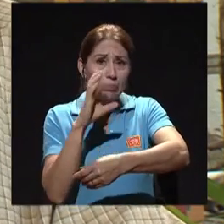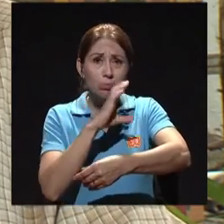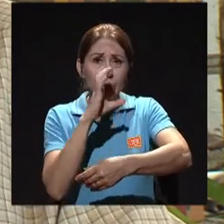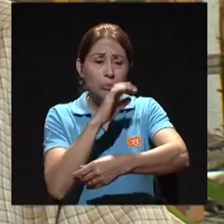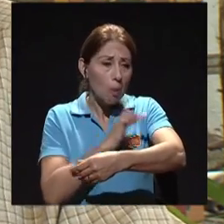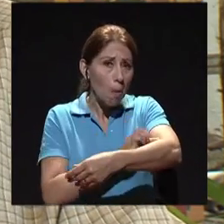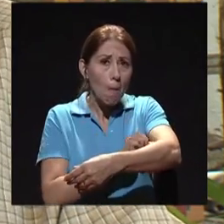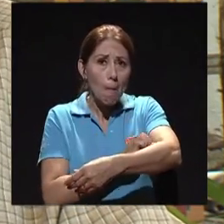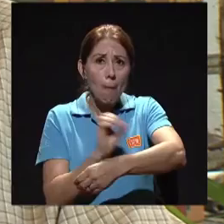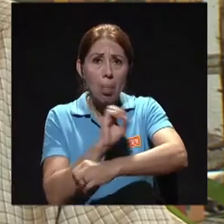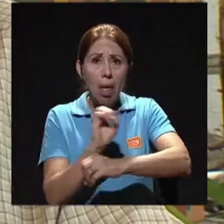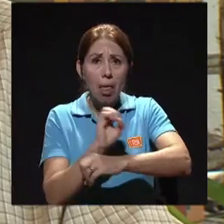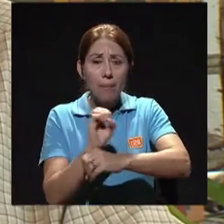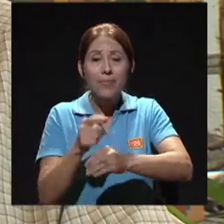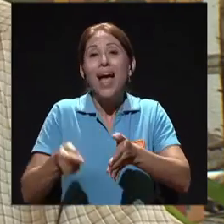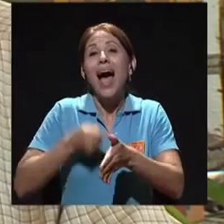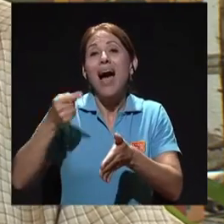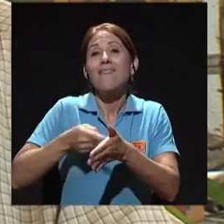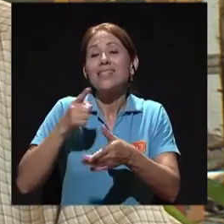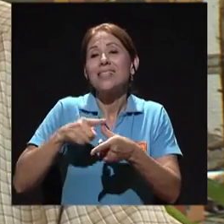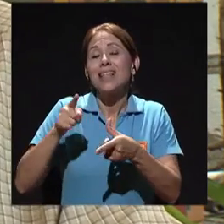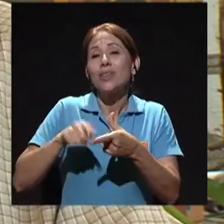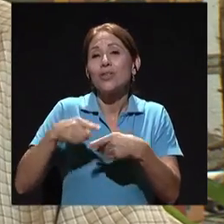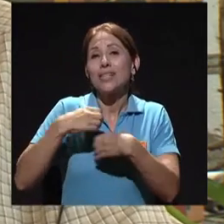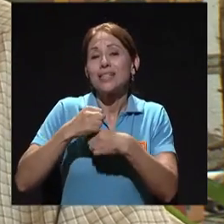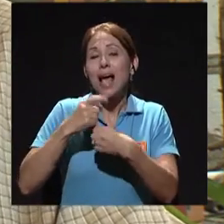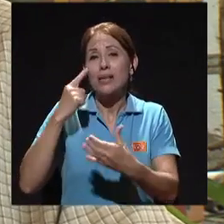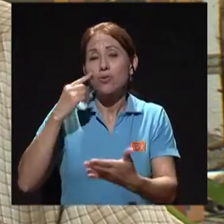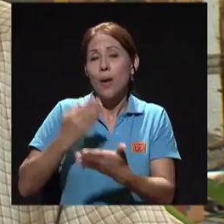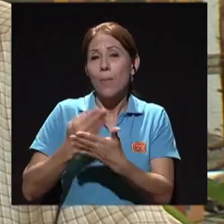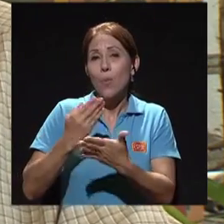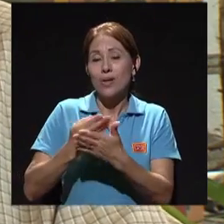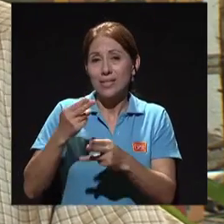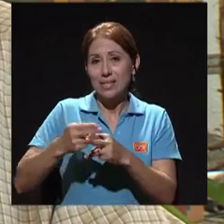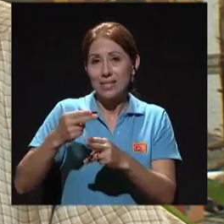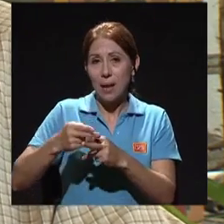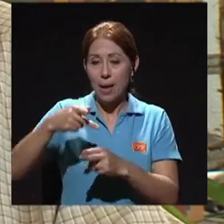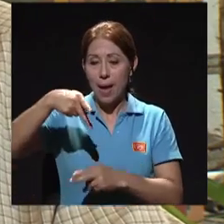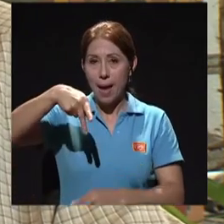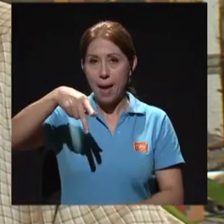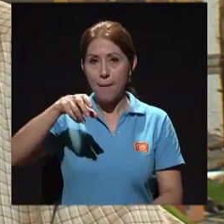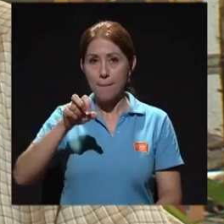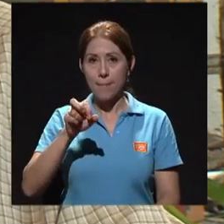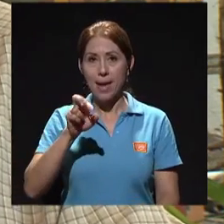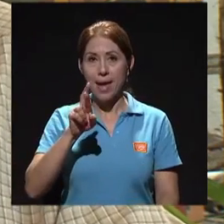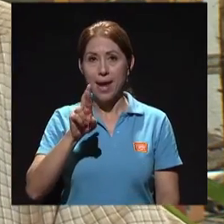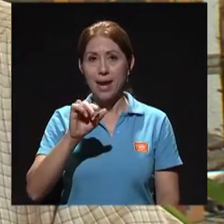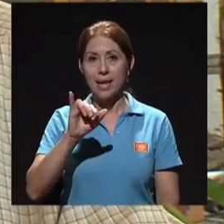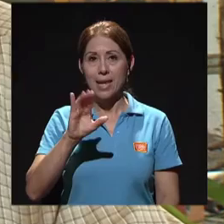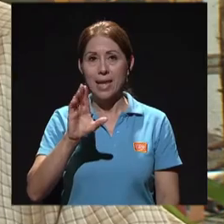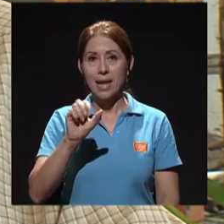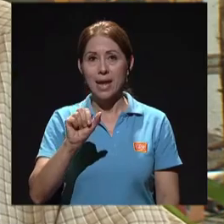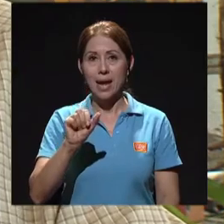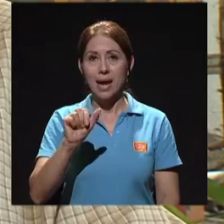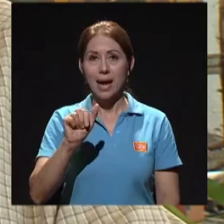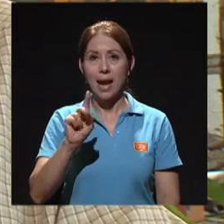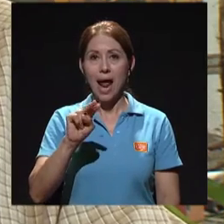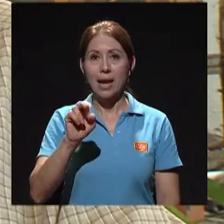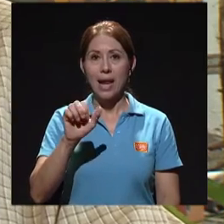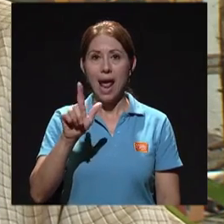veces se toman la muestra que se llaman pericraniales, que es de estas venitas, digamos, de la región de la muñeca.